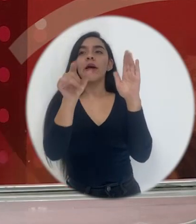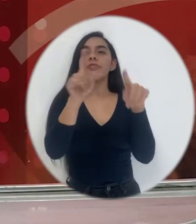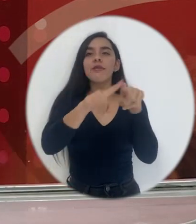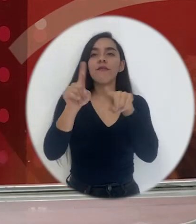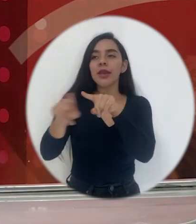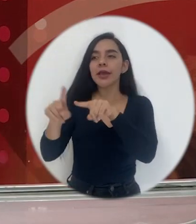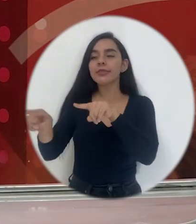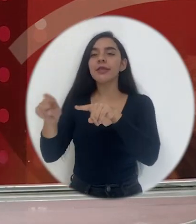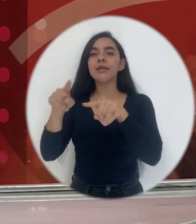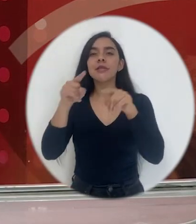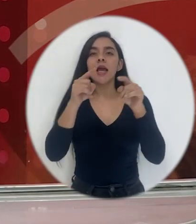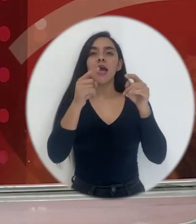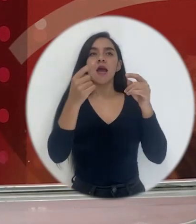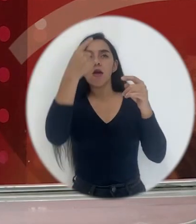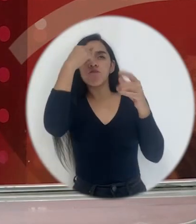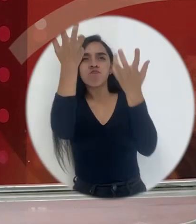¿verdad?